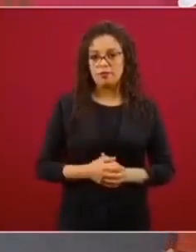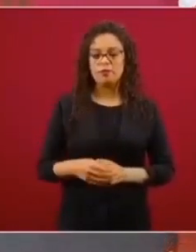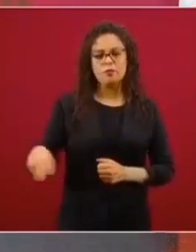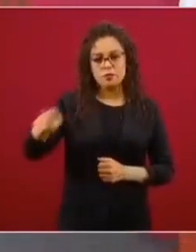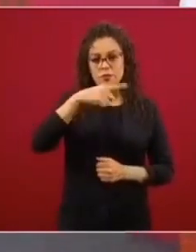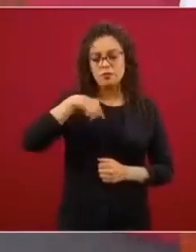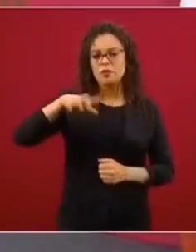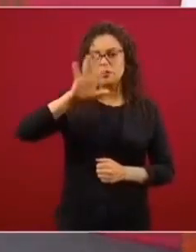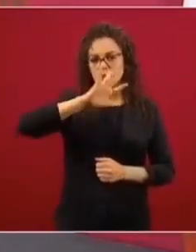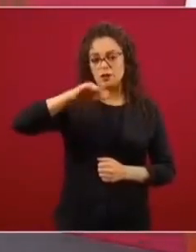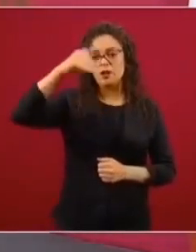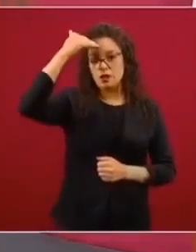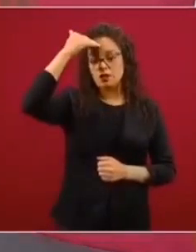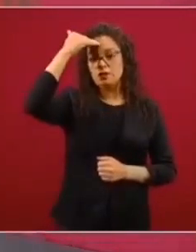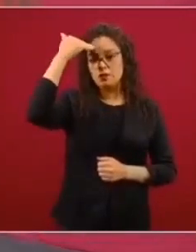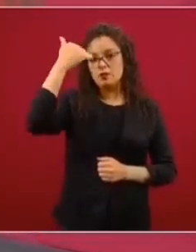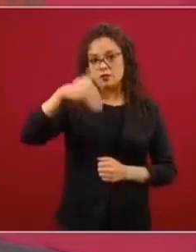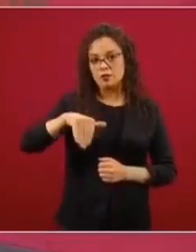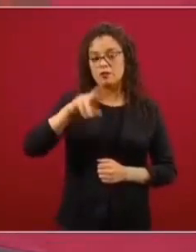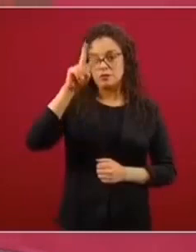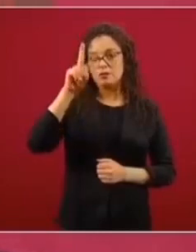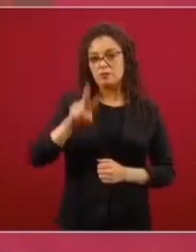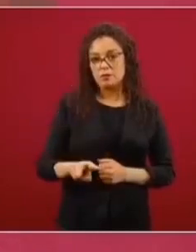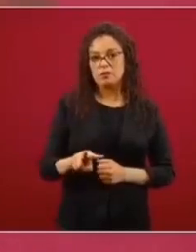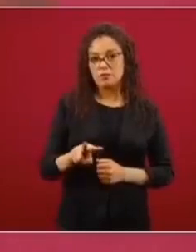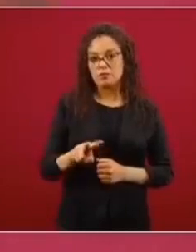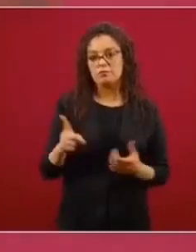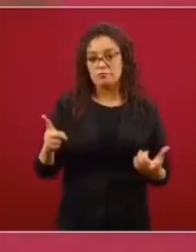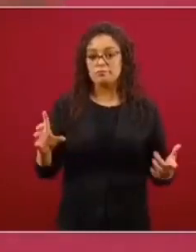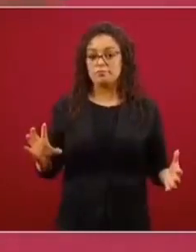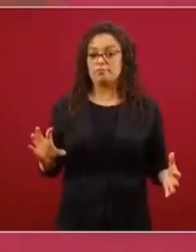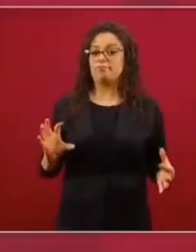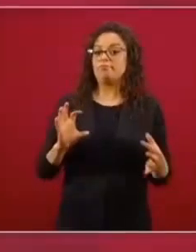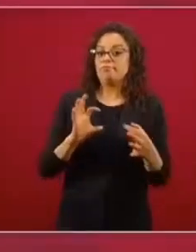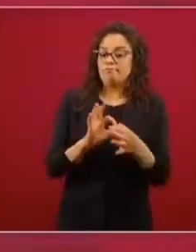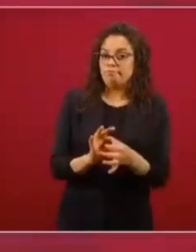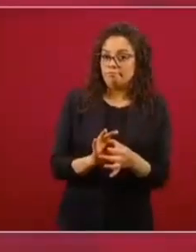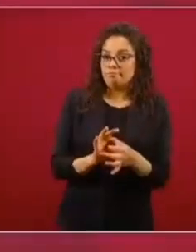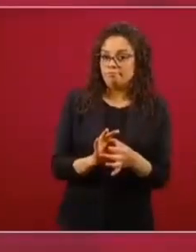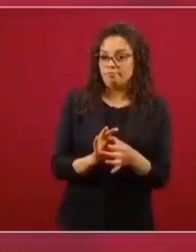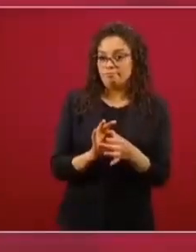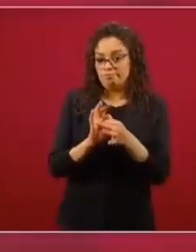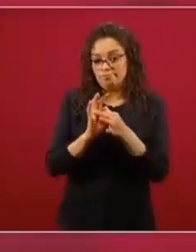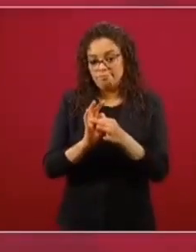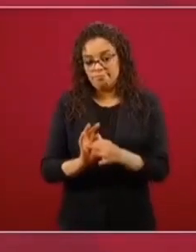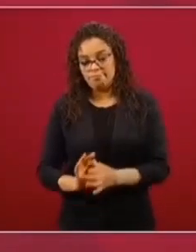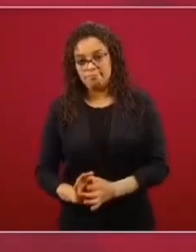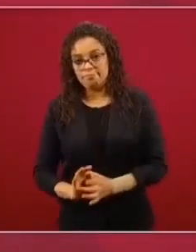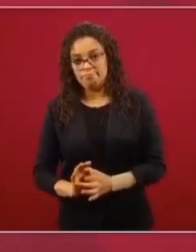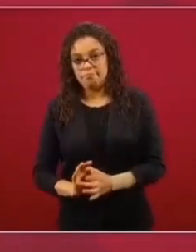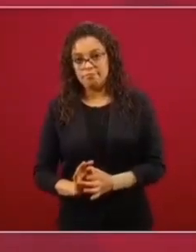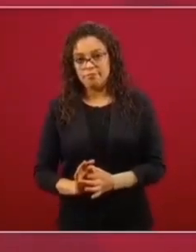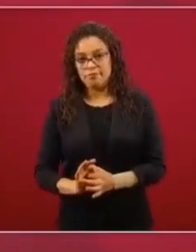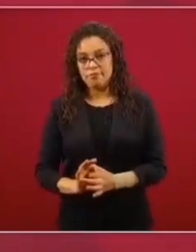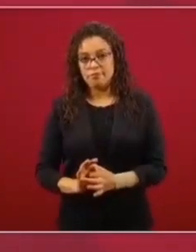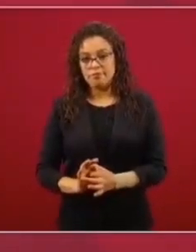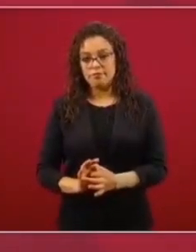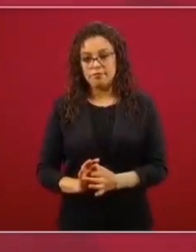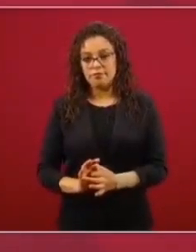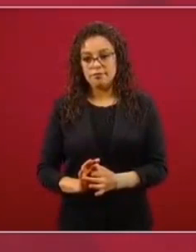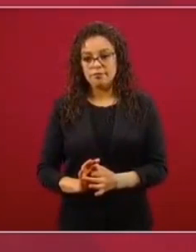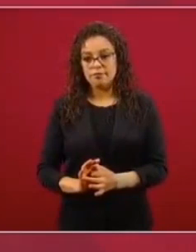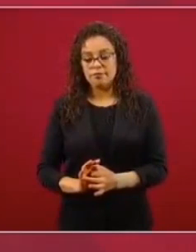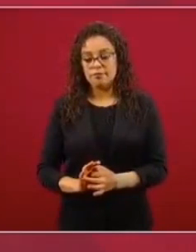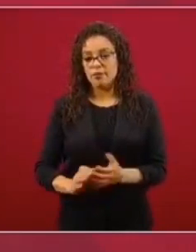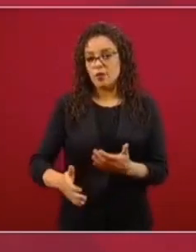de la interrelación que hay con la producción y el